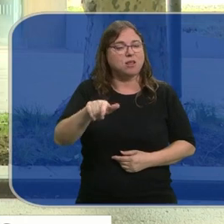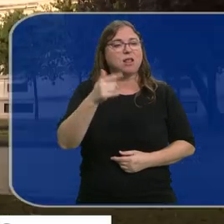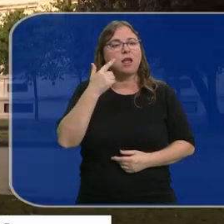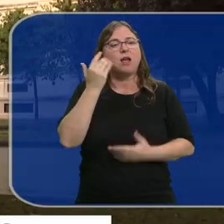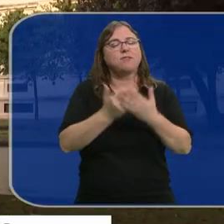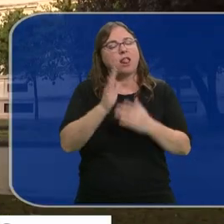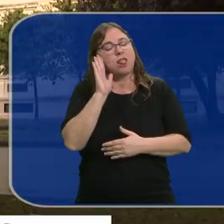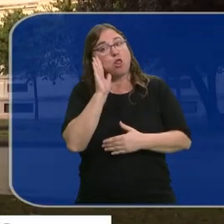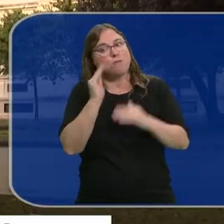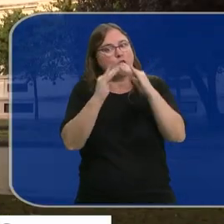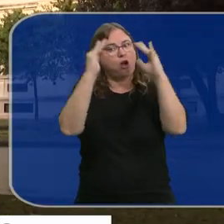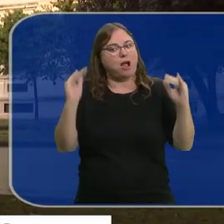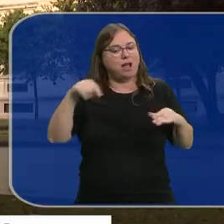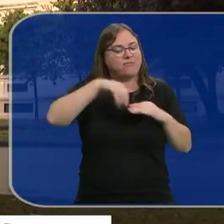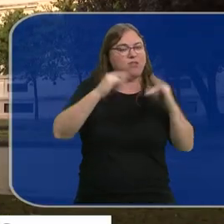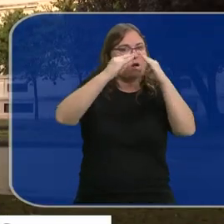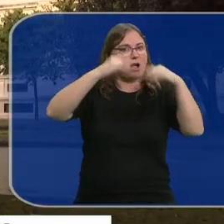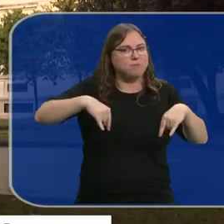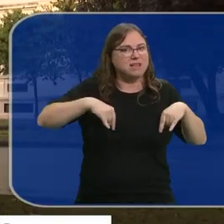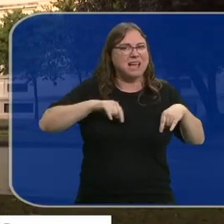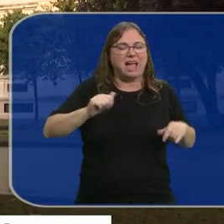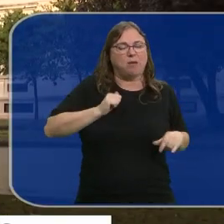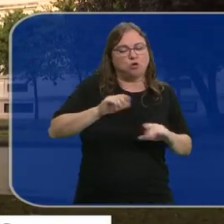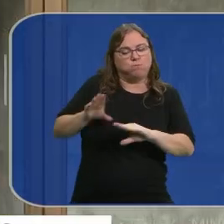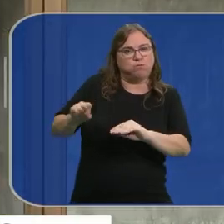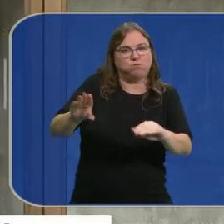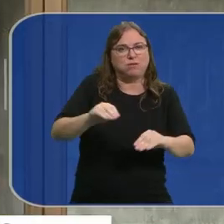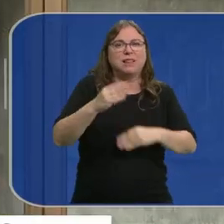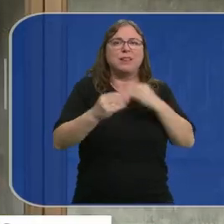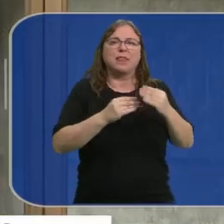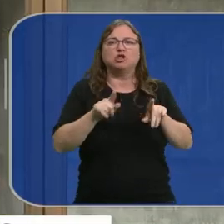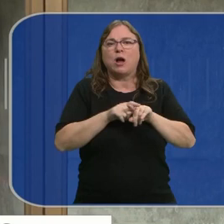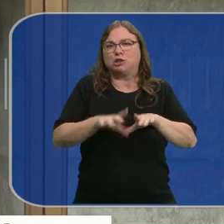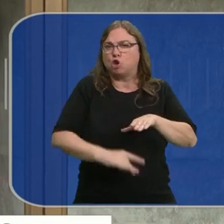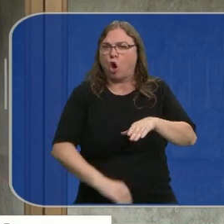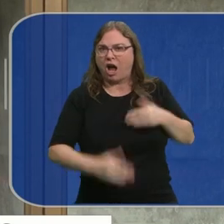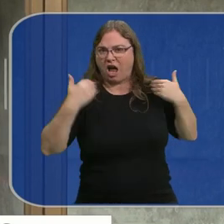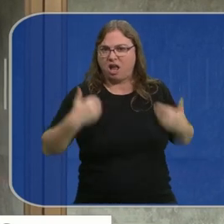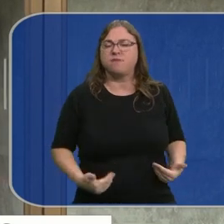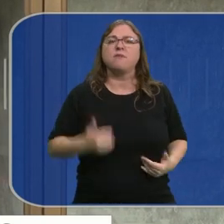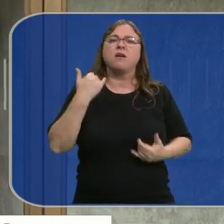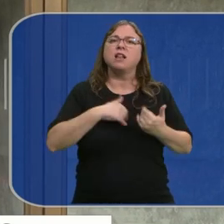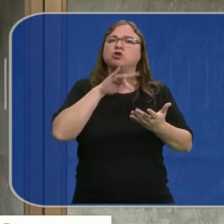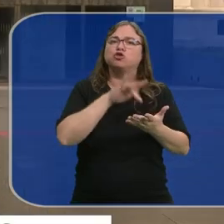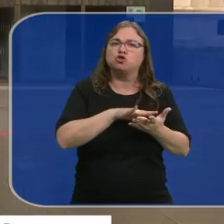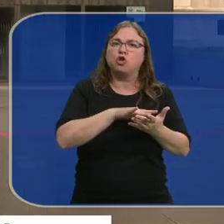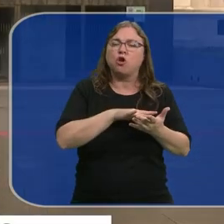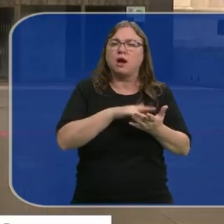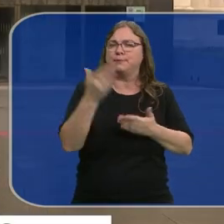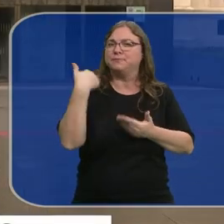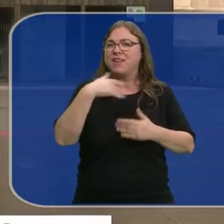acabaran durmiendo en su tienda de campaña y se aprovechó de ellas mientras dormía haciéndoles distintos tocamientos. Los hechos ocurrieron